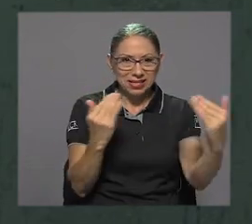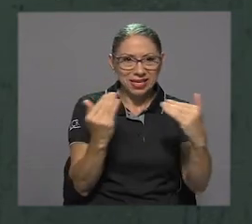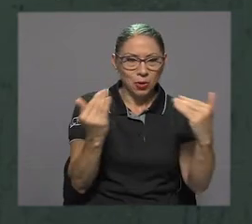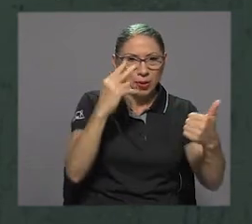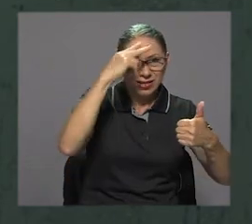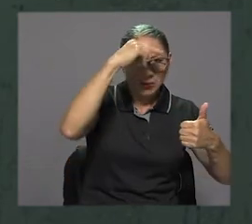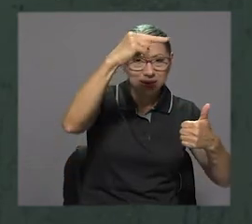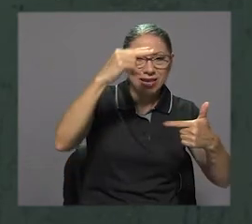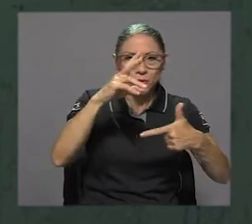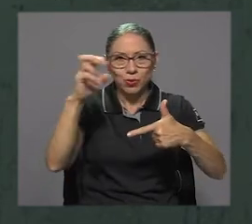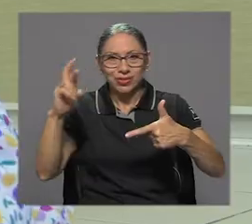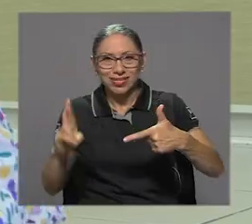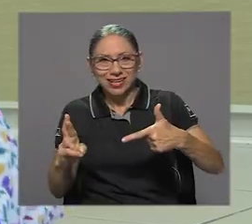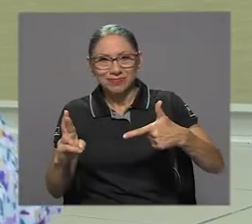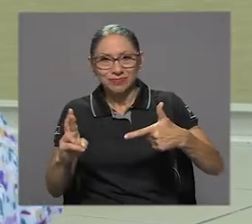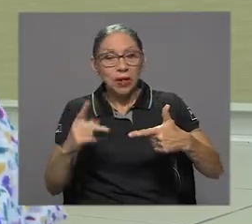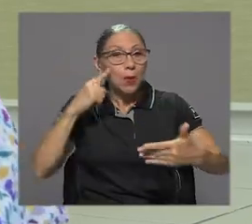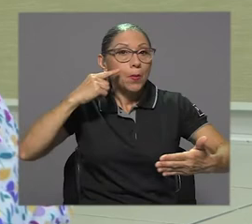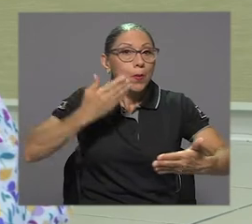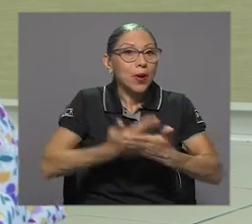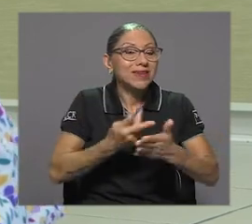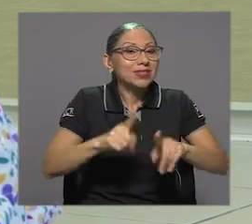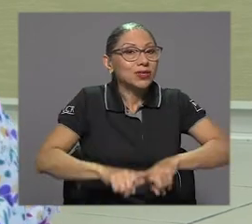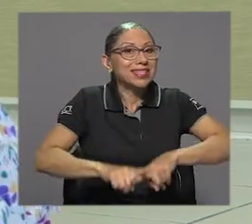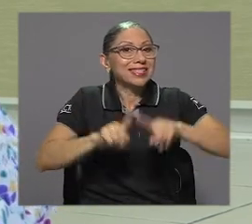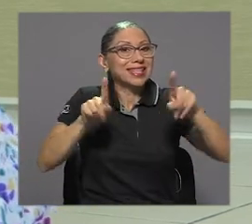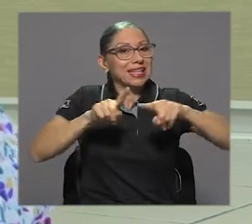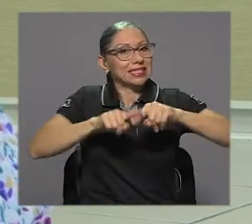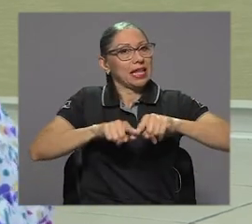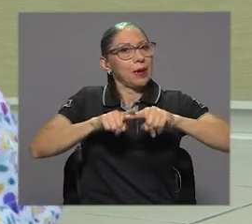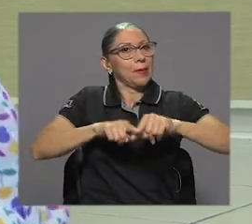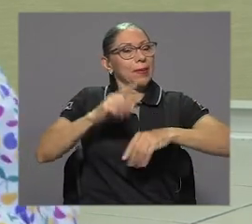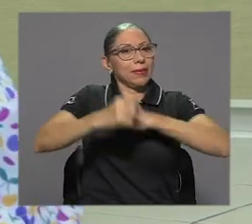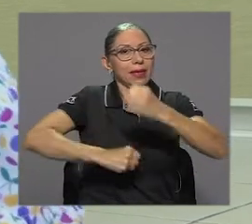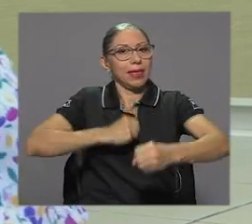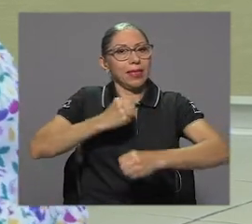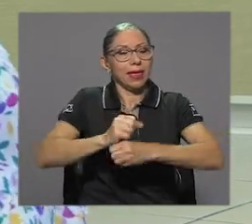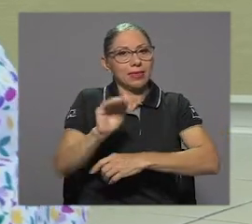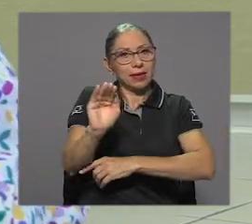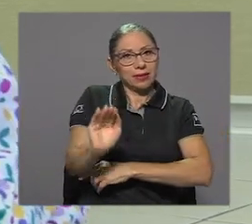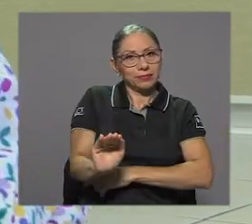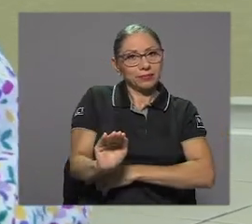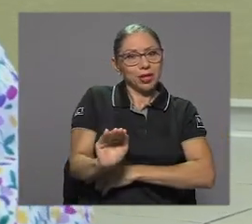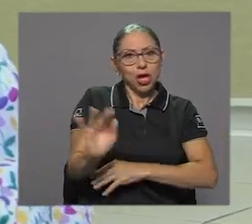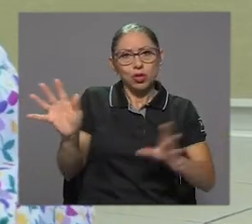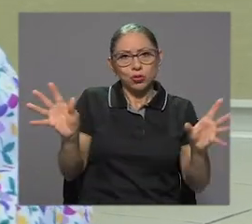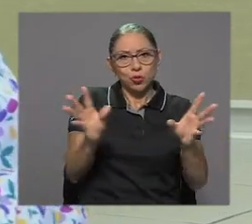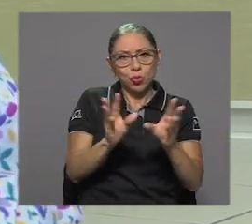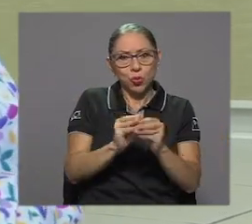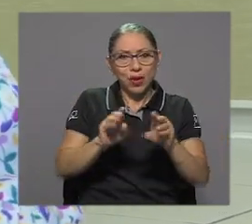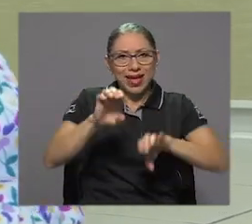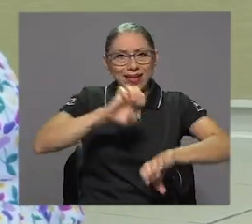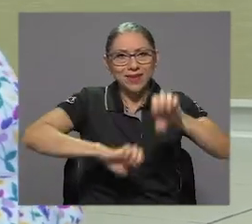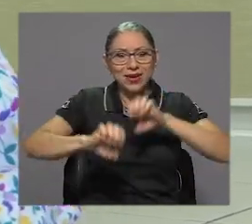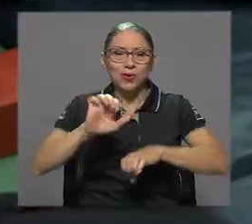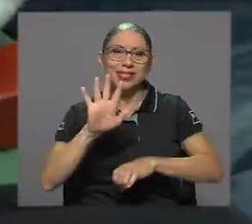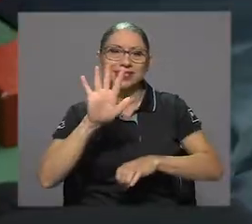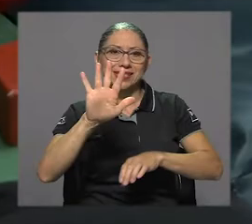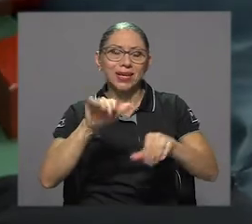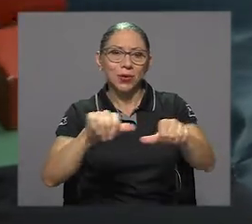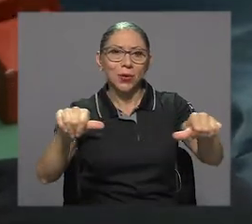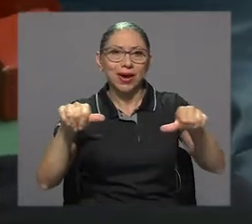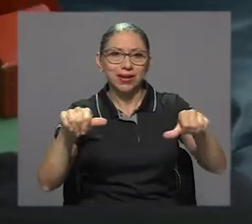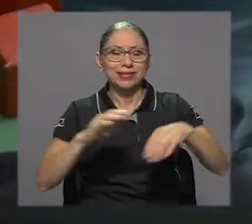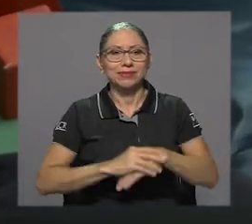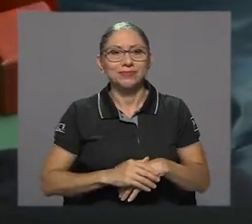comparación entre México y Costa Rica. Las pruebas son distintas según el rango de edad del infante, en total se